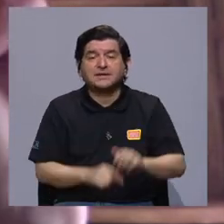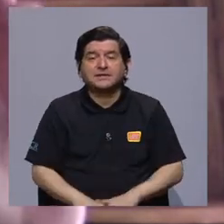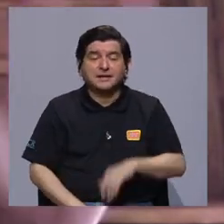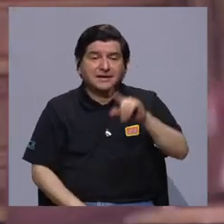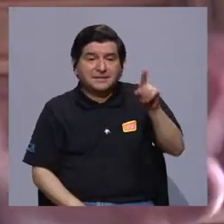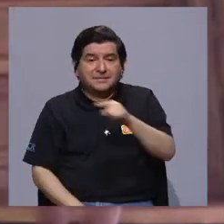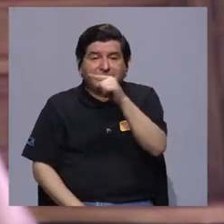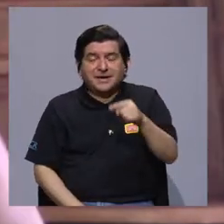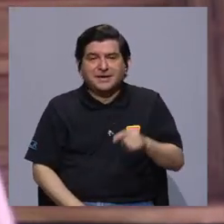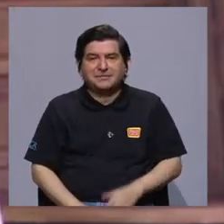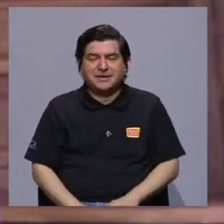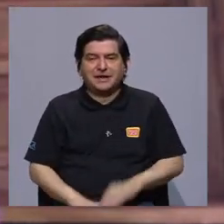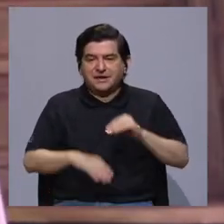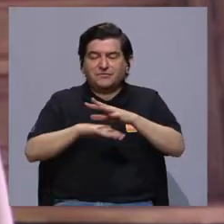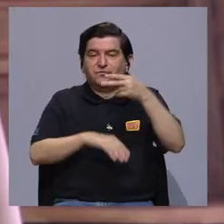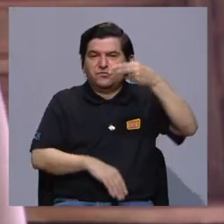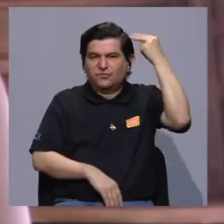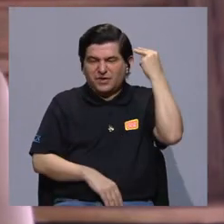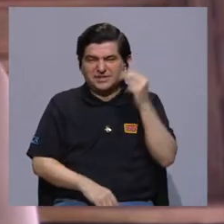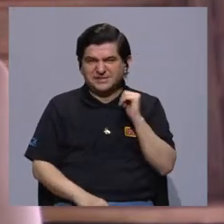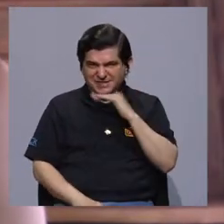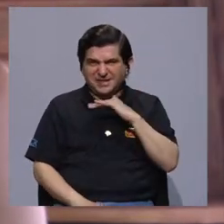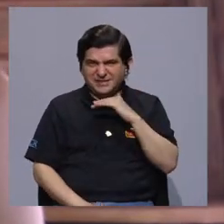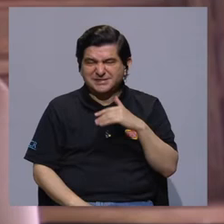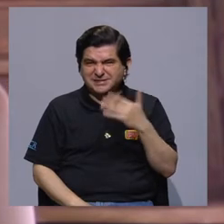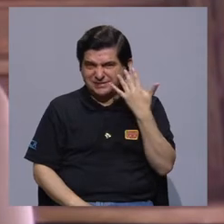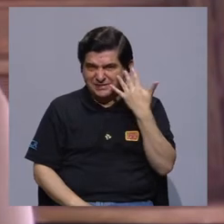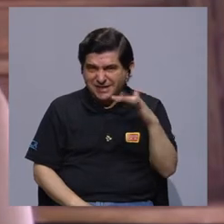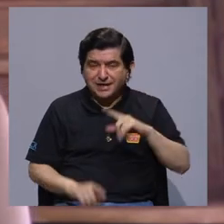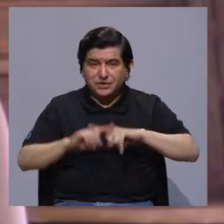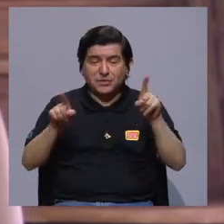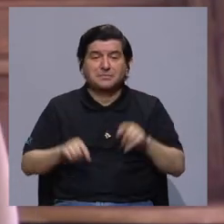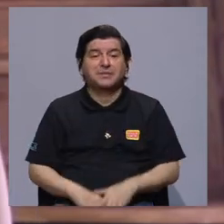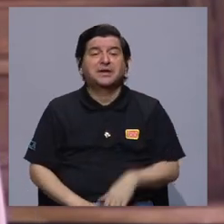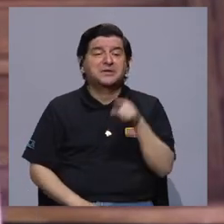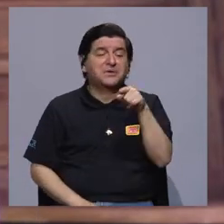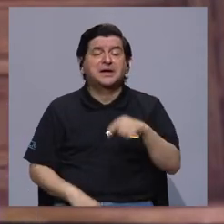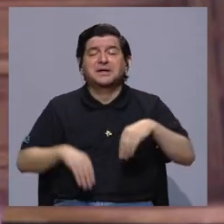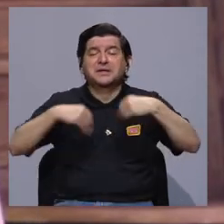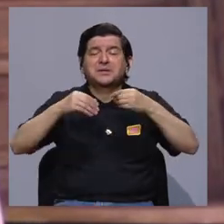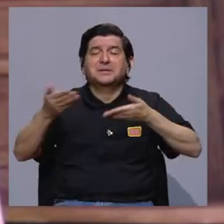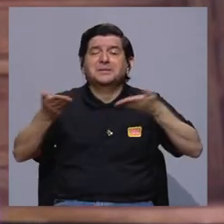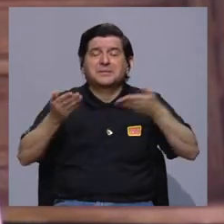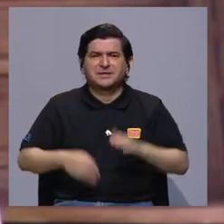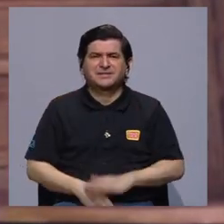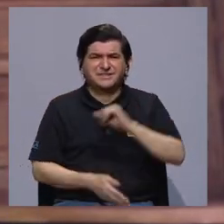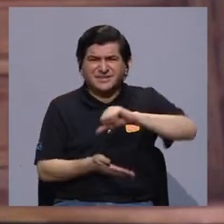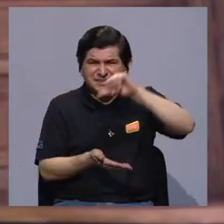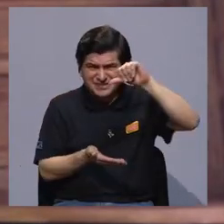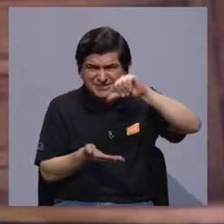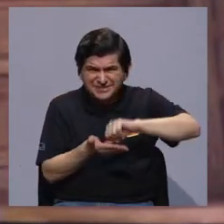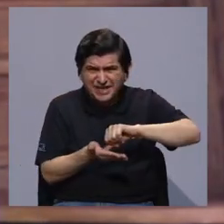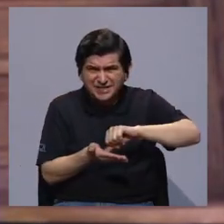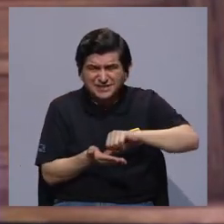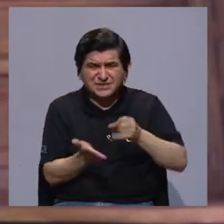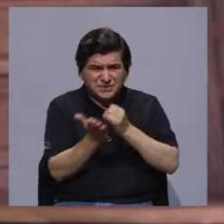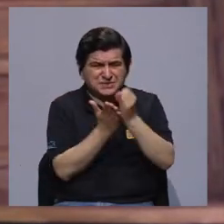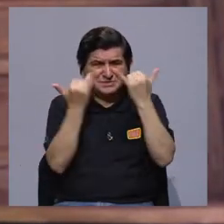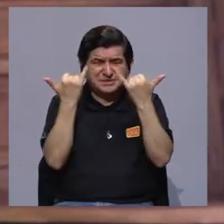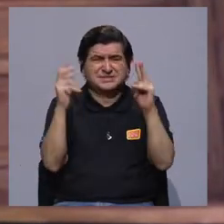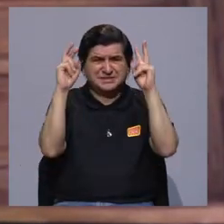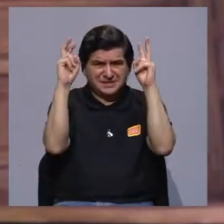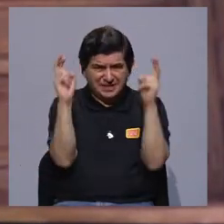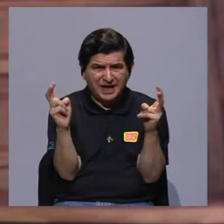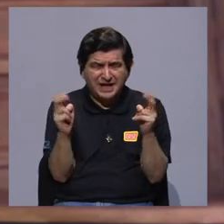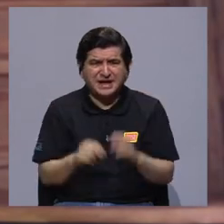deshomosexualización, suena un poco raro. Pero bueno, así venden ciertos servicios y en realidad son centros. Se ha investigado